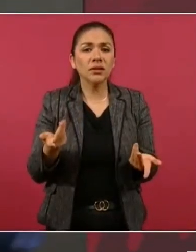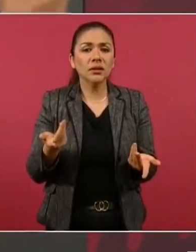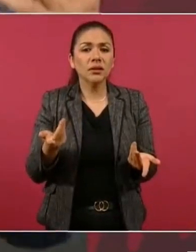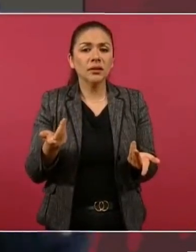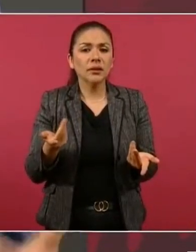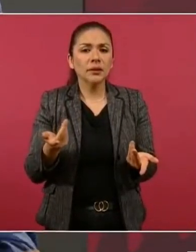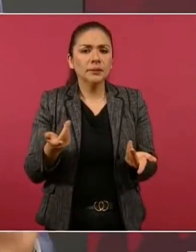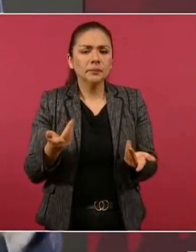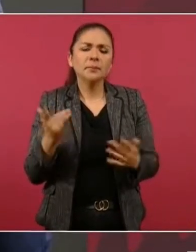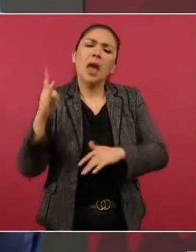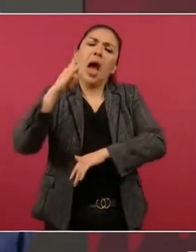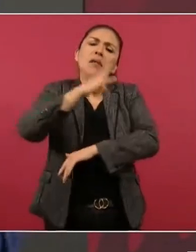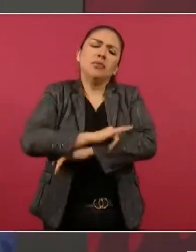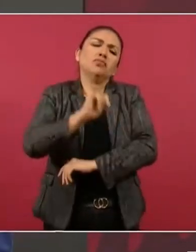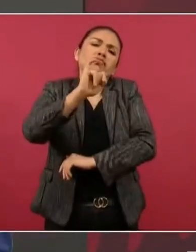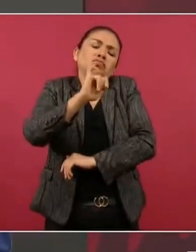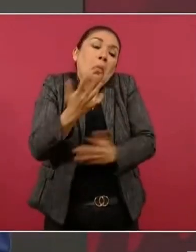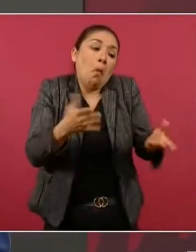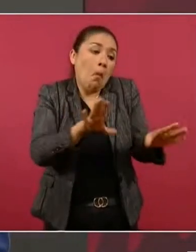Se queda con el avión.